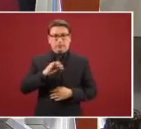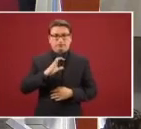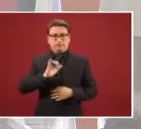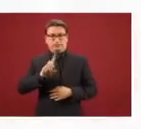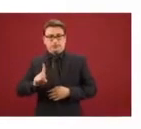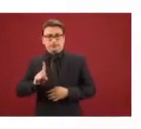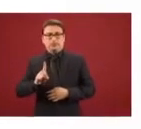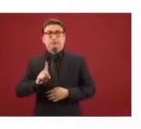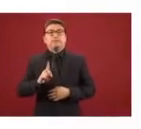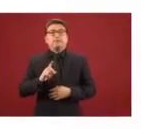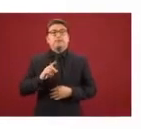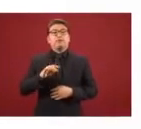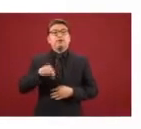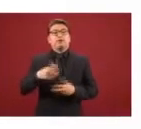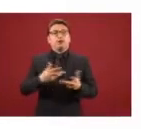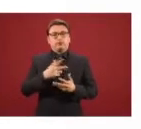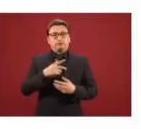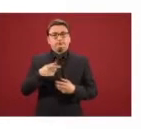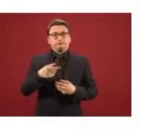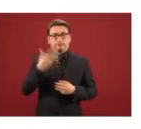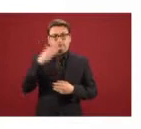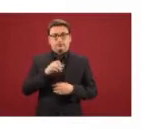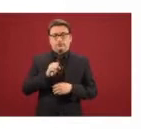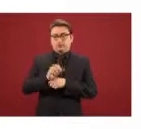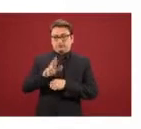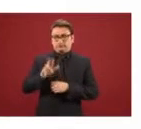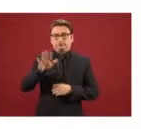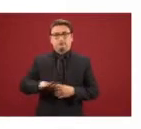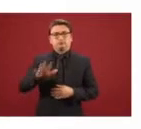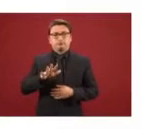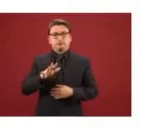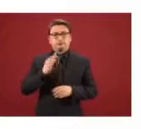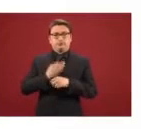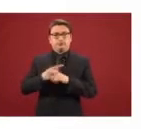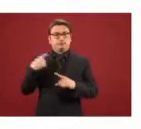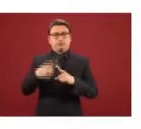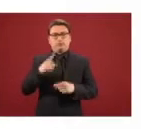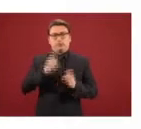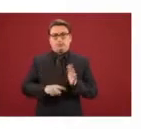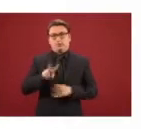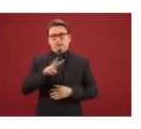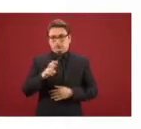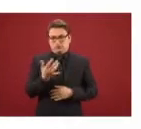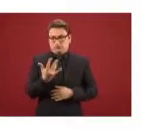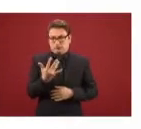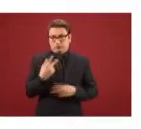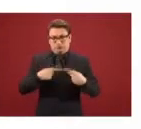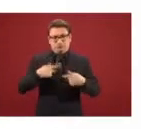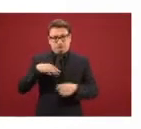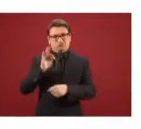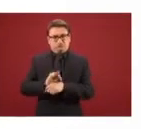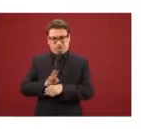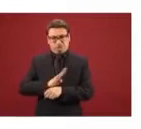a los tres países en cuestión. En El Salvador, a esta fecha ya tenemos mil 250 beneficiarios